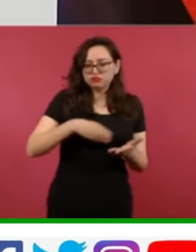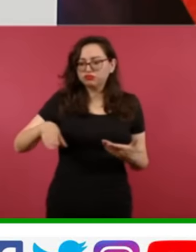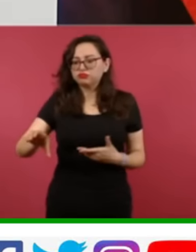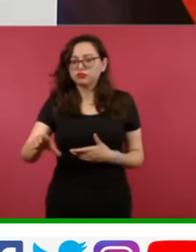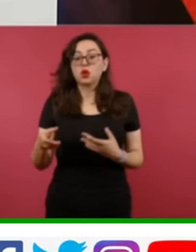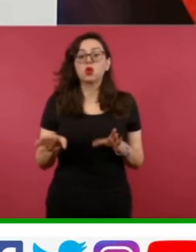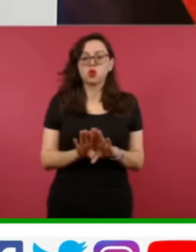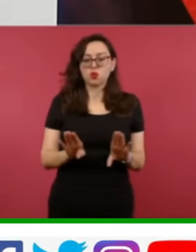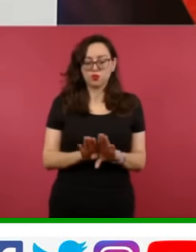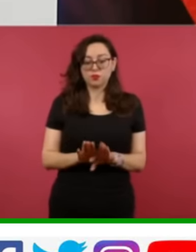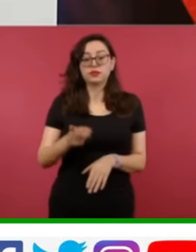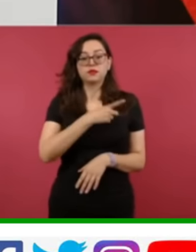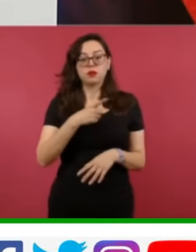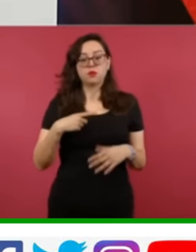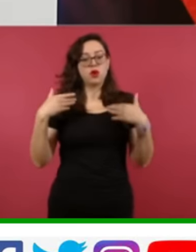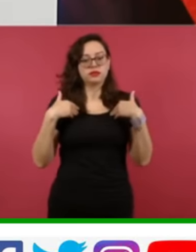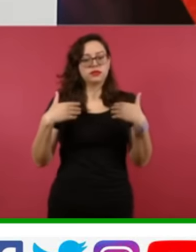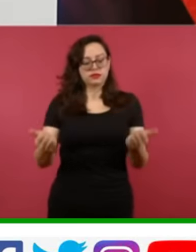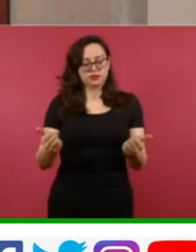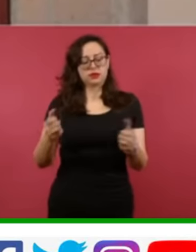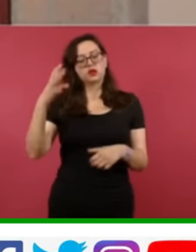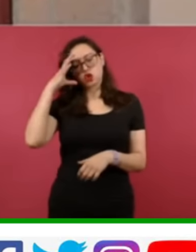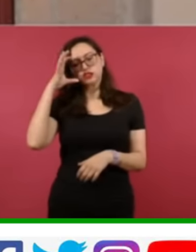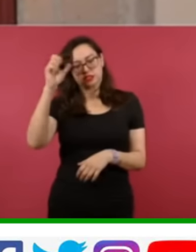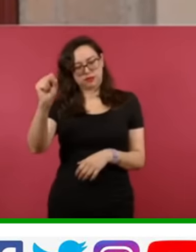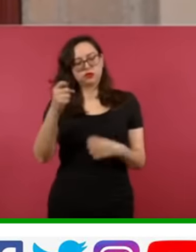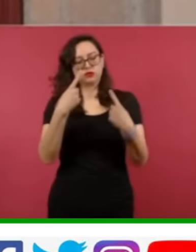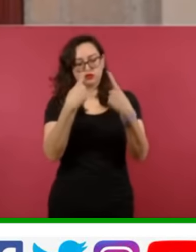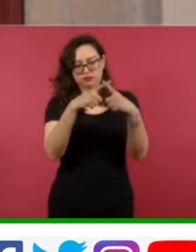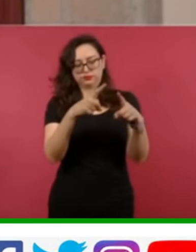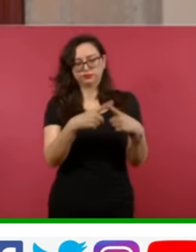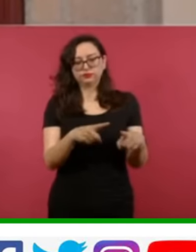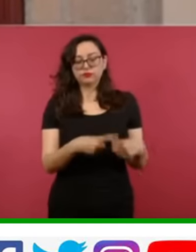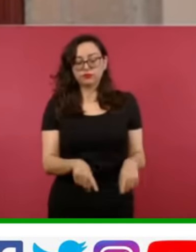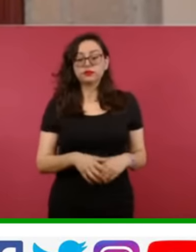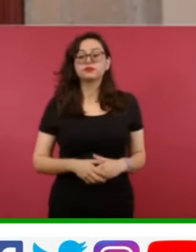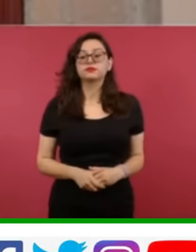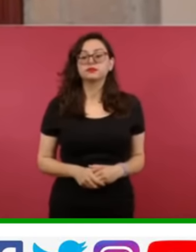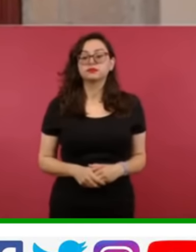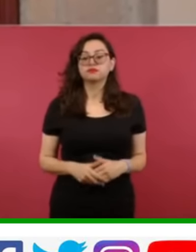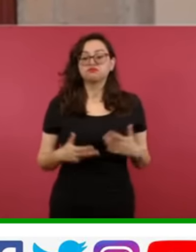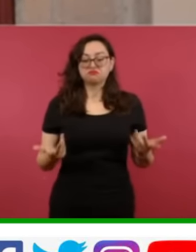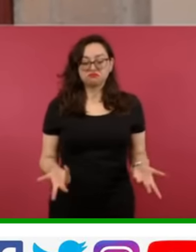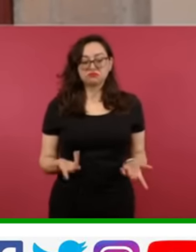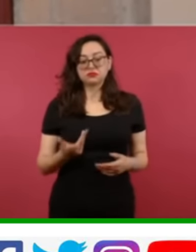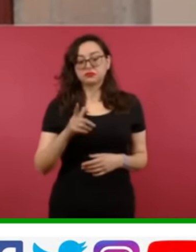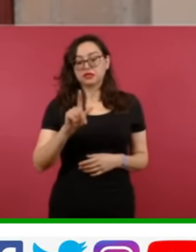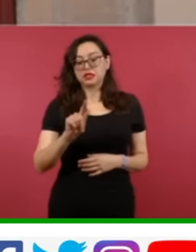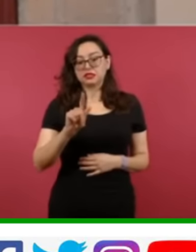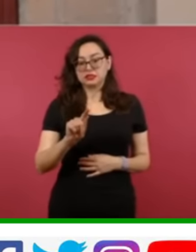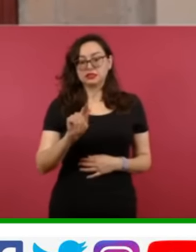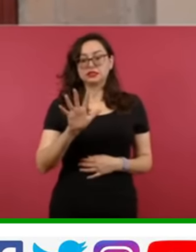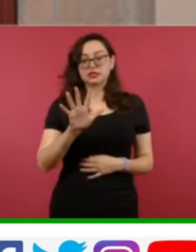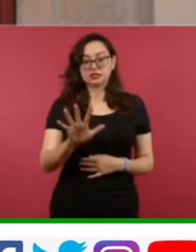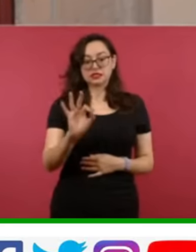contemplados. Por una parte, el setenta y cinco por ciento de los recursos derivados de las incautaciones por el instituto